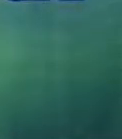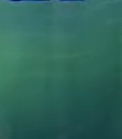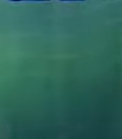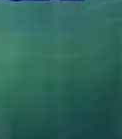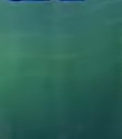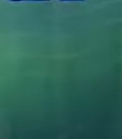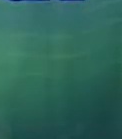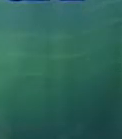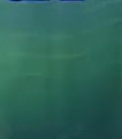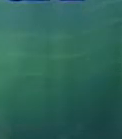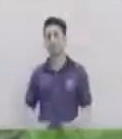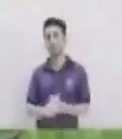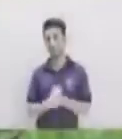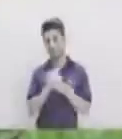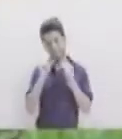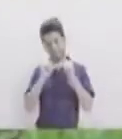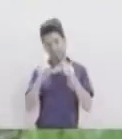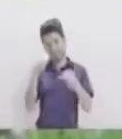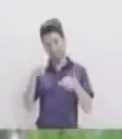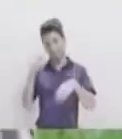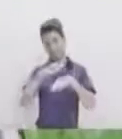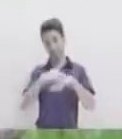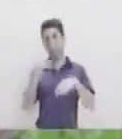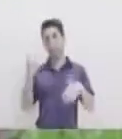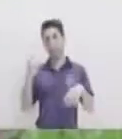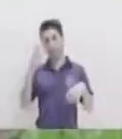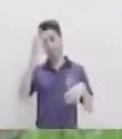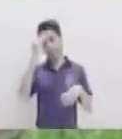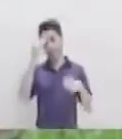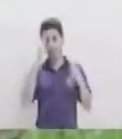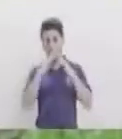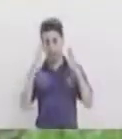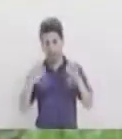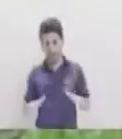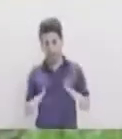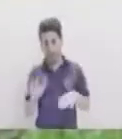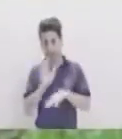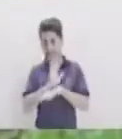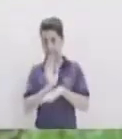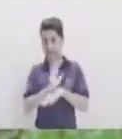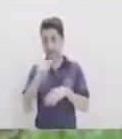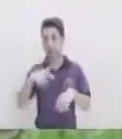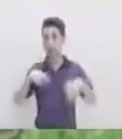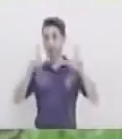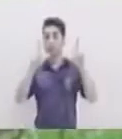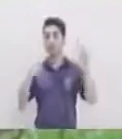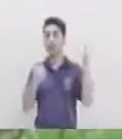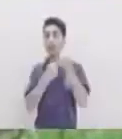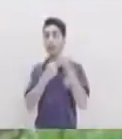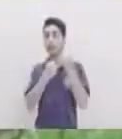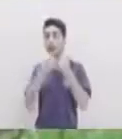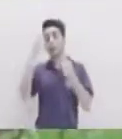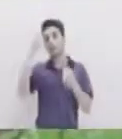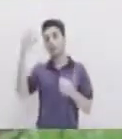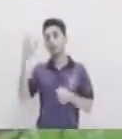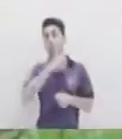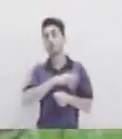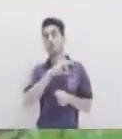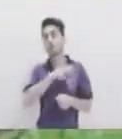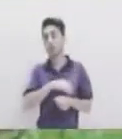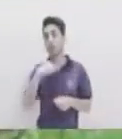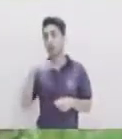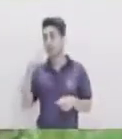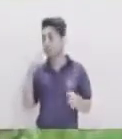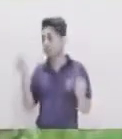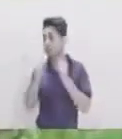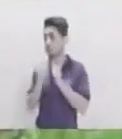Apoyo psicosocial Seguimos con más De su programa Aprendo en casa Ahora estamos En el segmento De apoyo psicosocial Y es